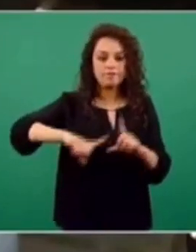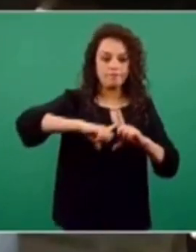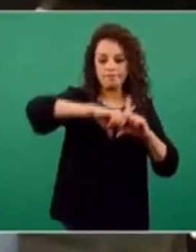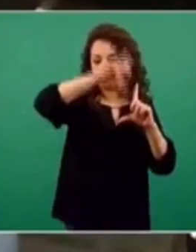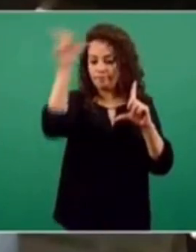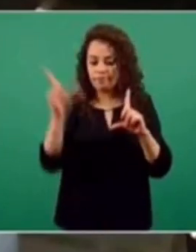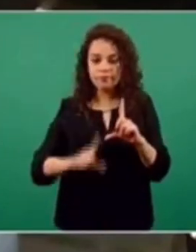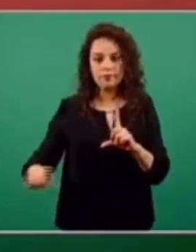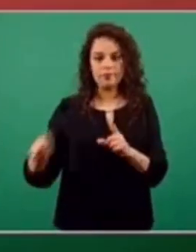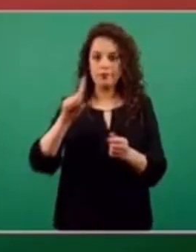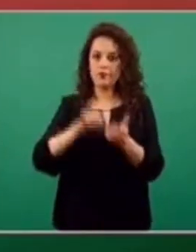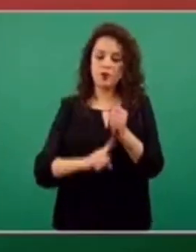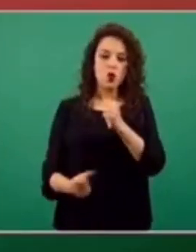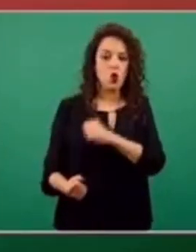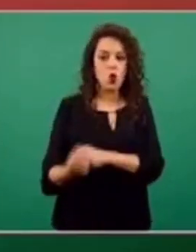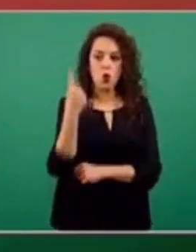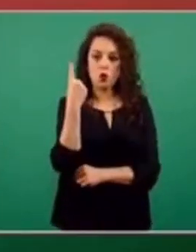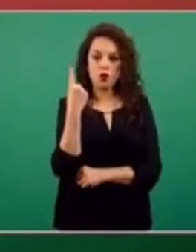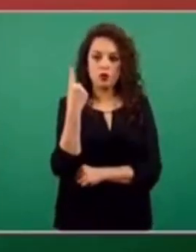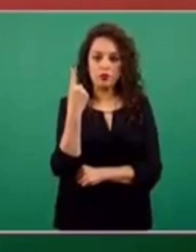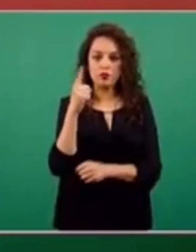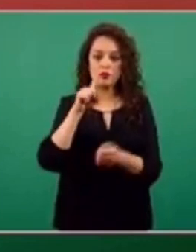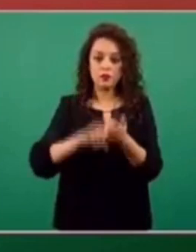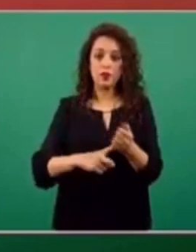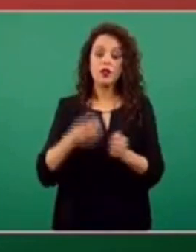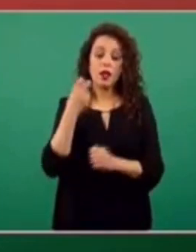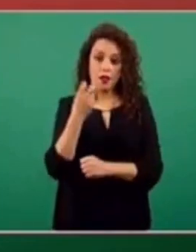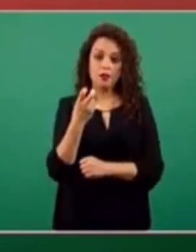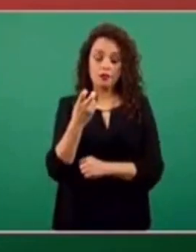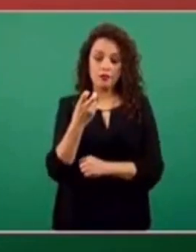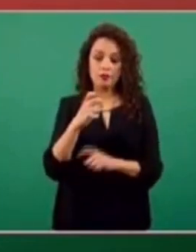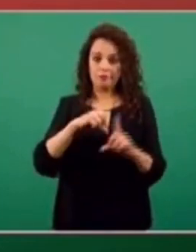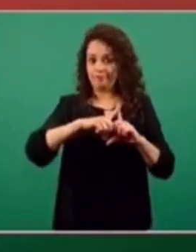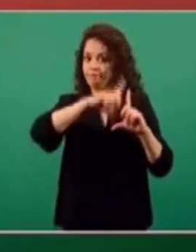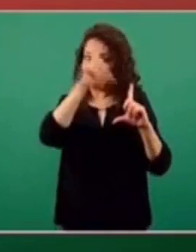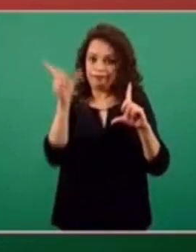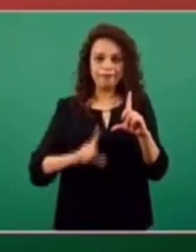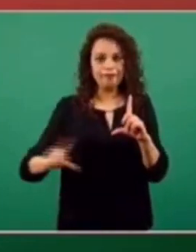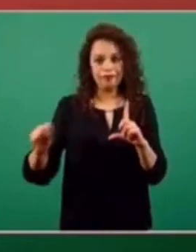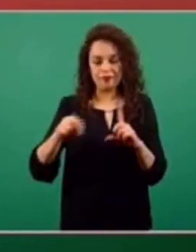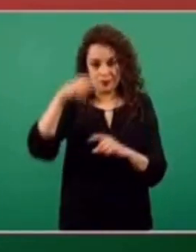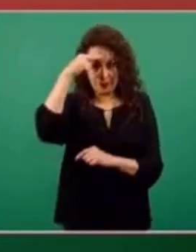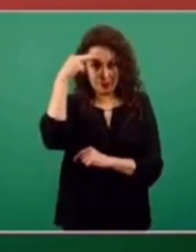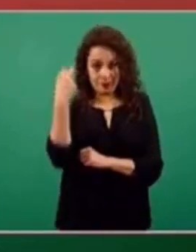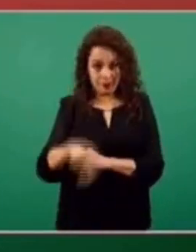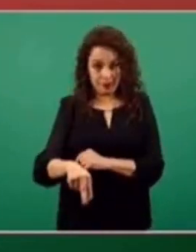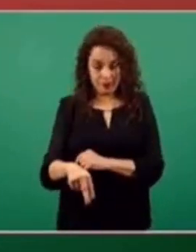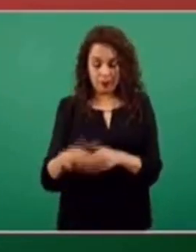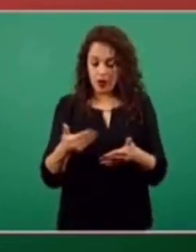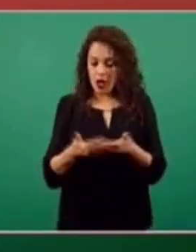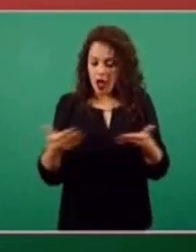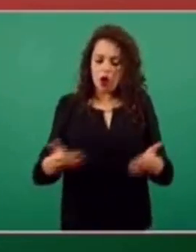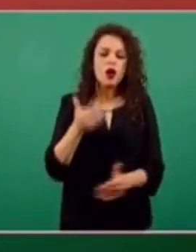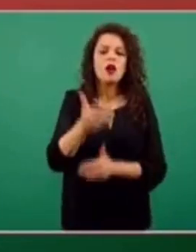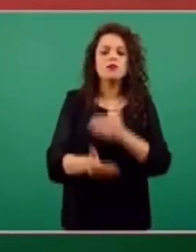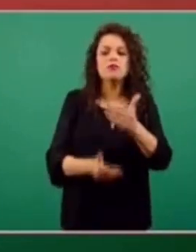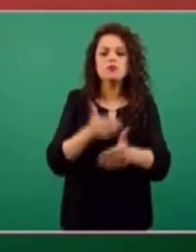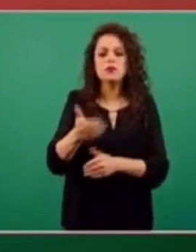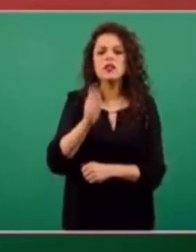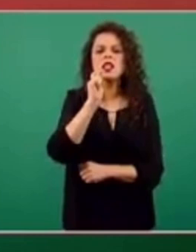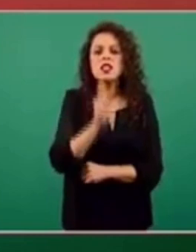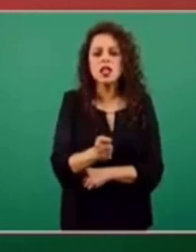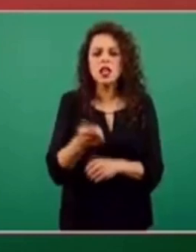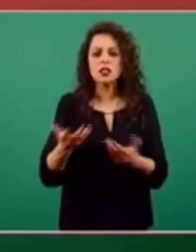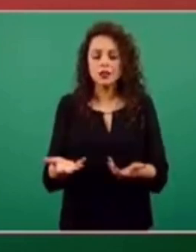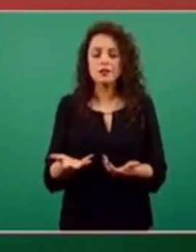nación única y es el Estado mexicano. Entonces, lo que estamos progresando es lograr este mecanismo